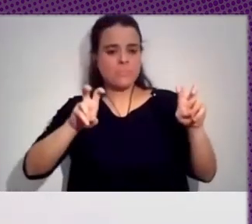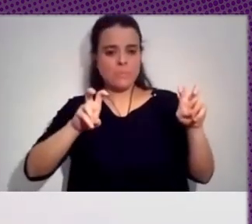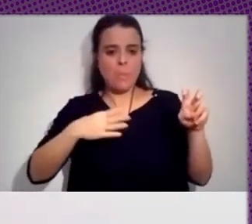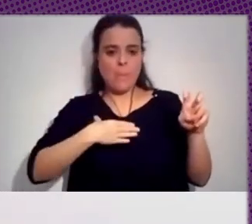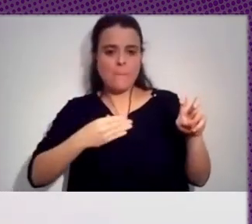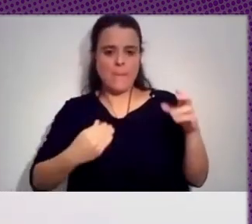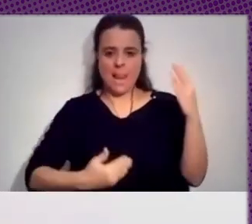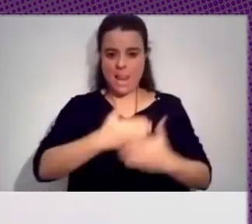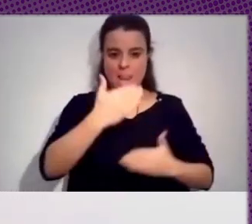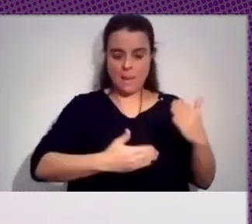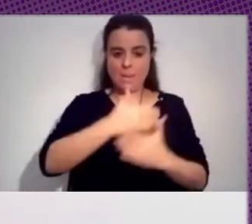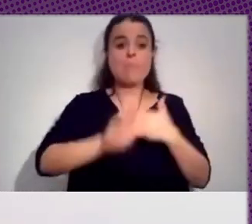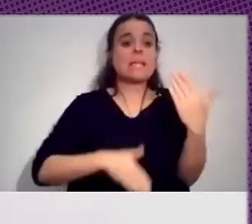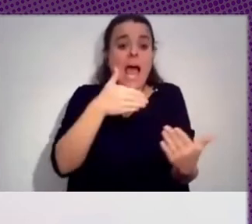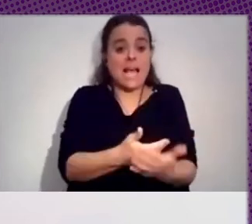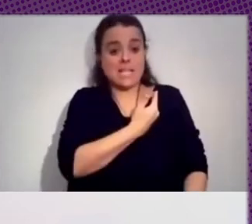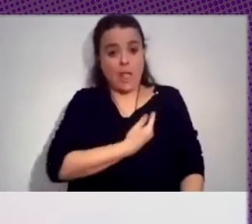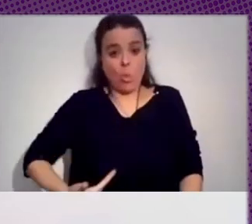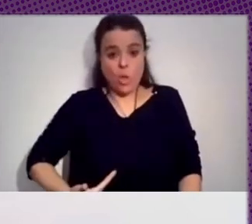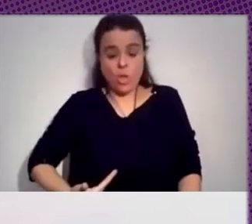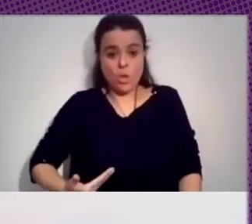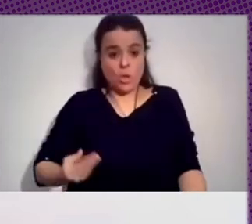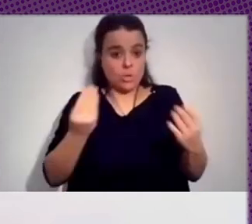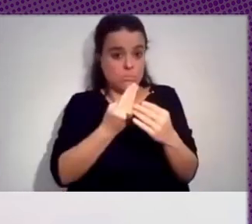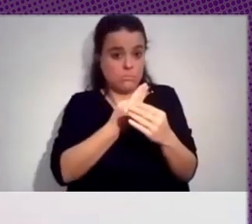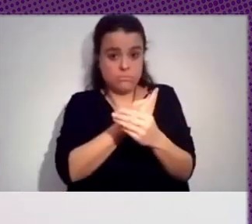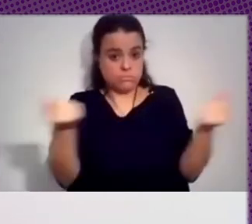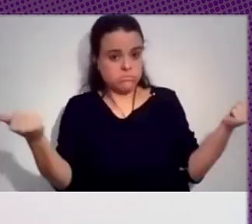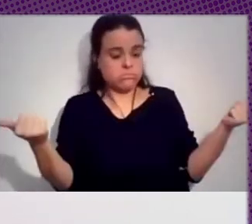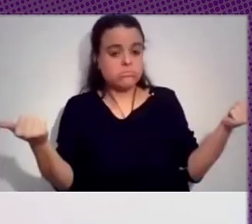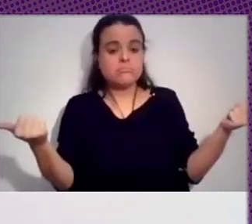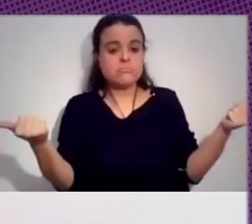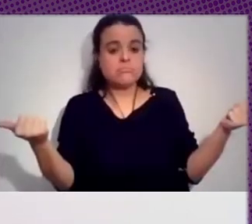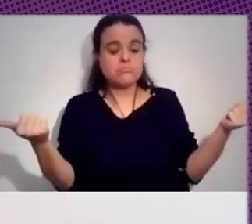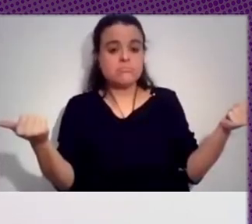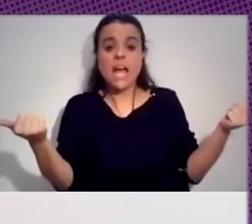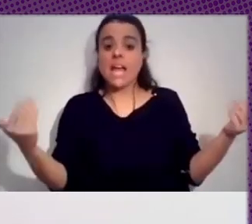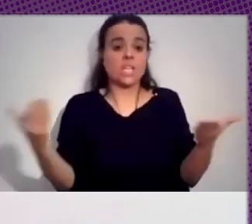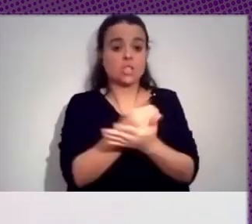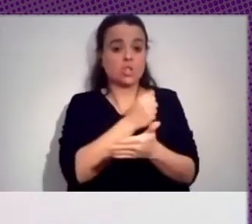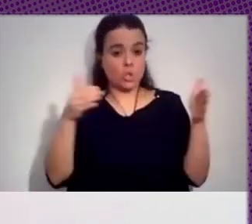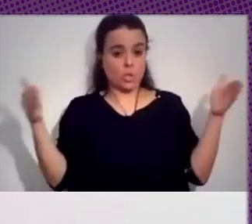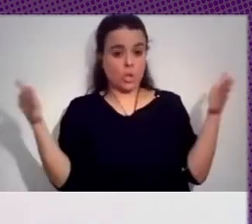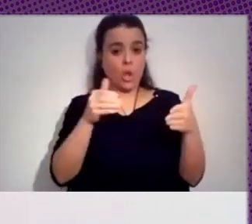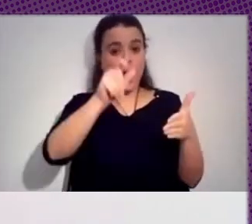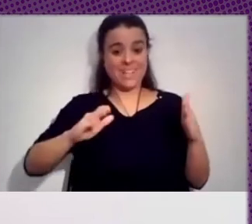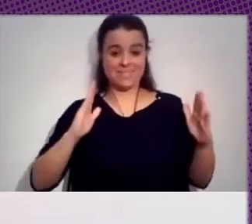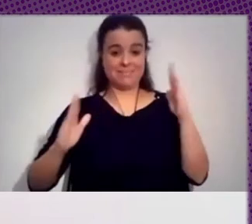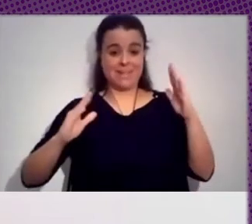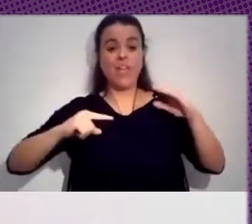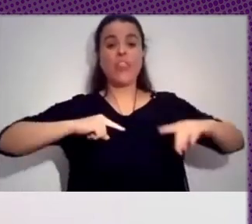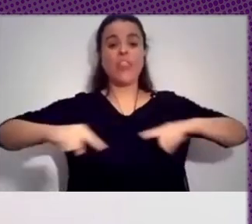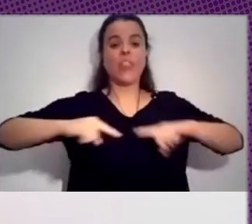los dueños y concentraron todos los medios en gente que, bueno, entre otras cosas, durante la dictadura argentina